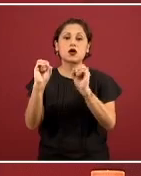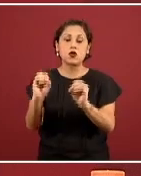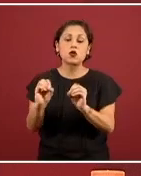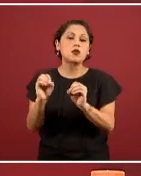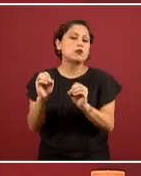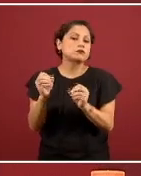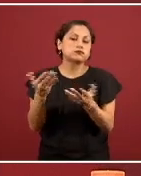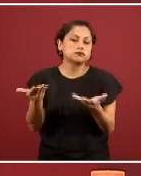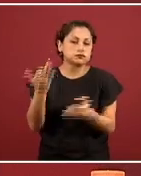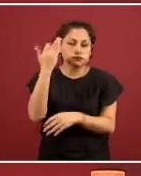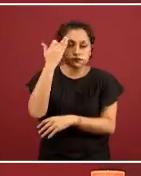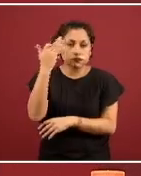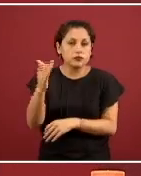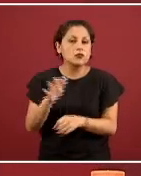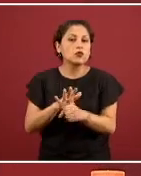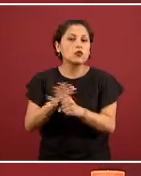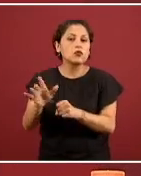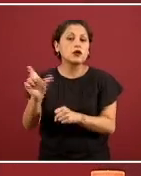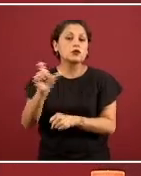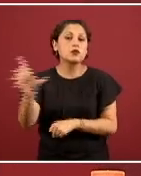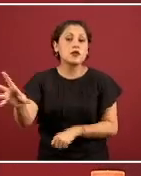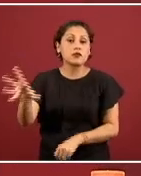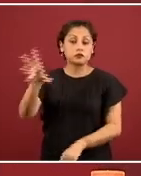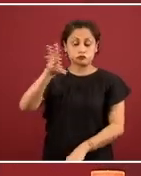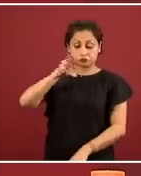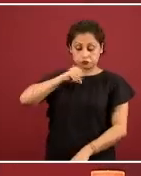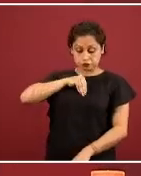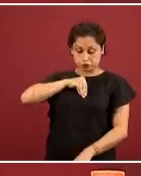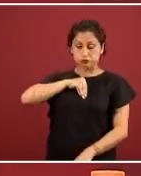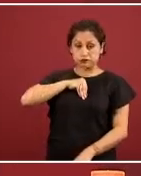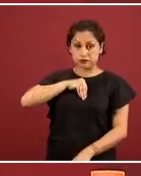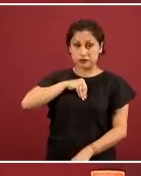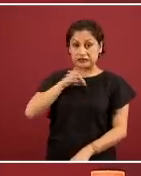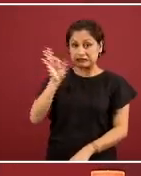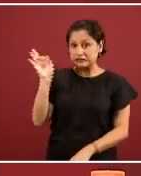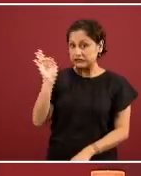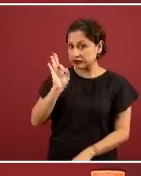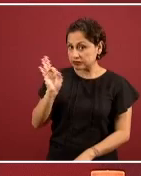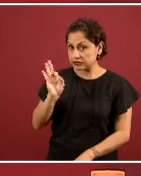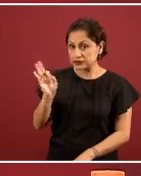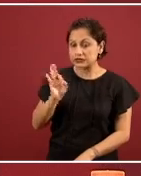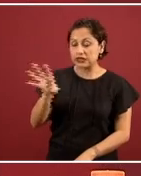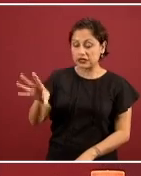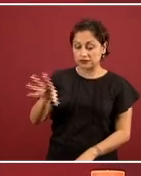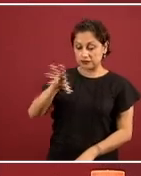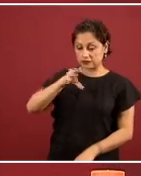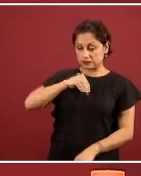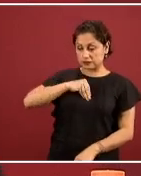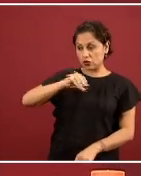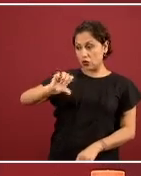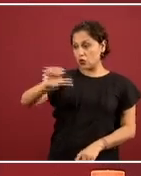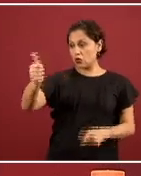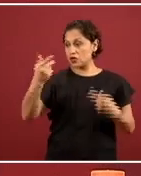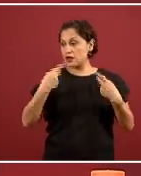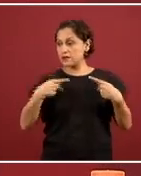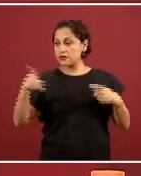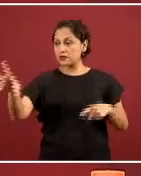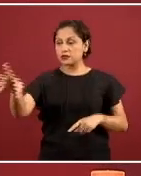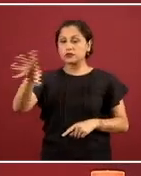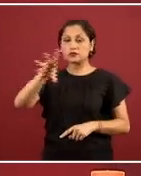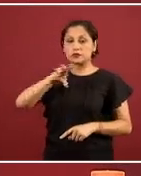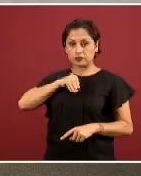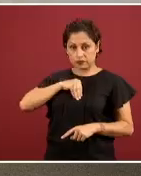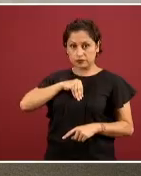tiempo, entre la probable infección, probable momento de transmisión, a partir de otra persona, hasta que aparecen los